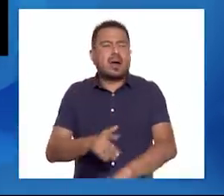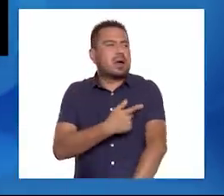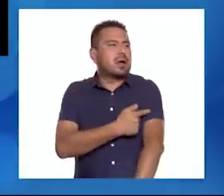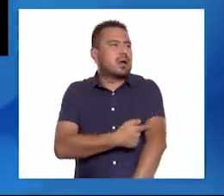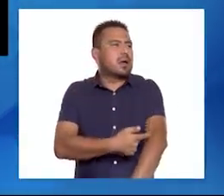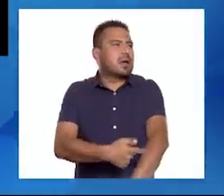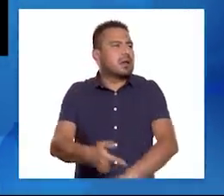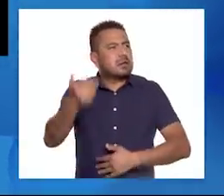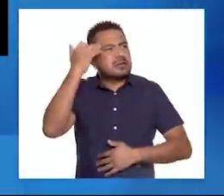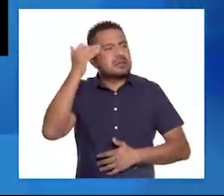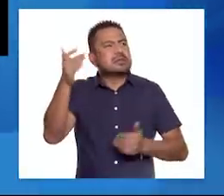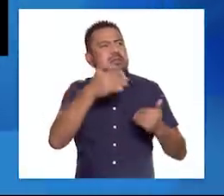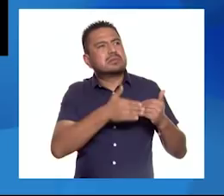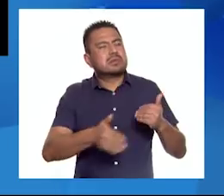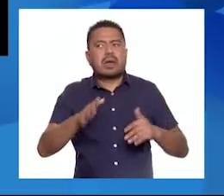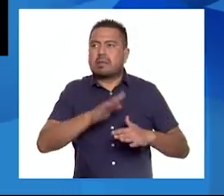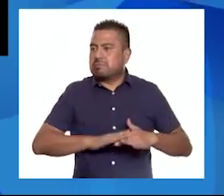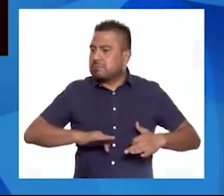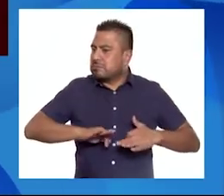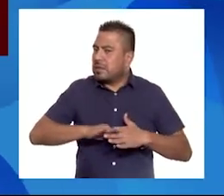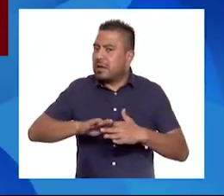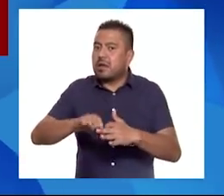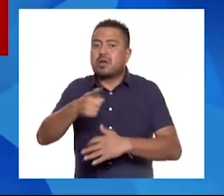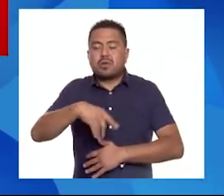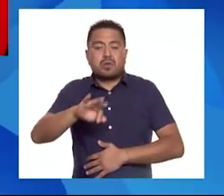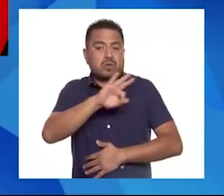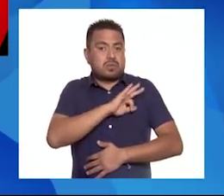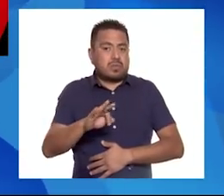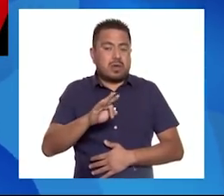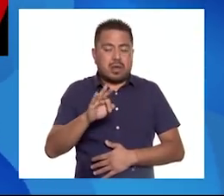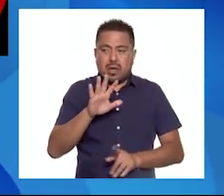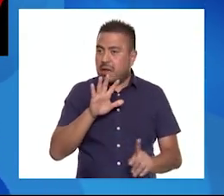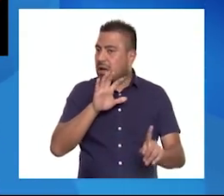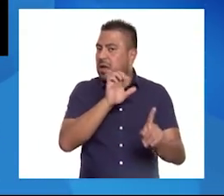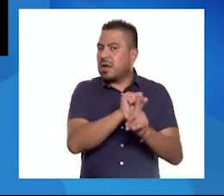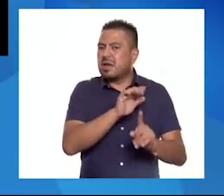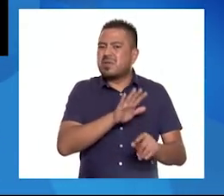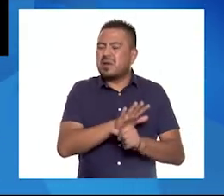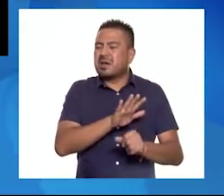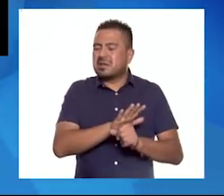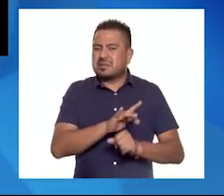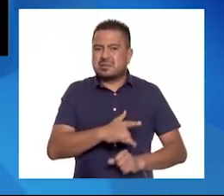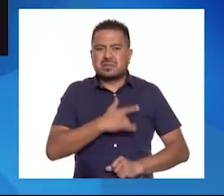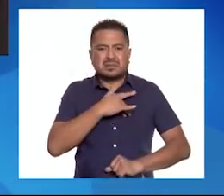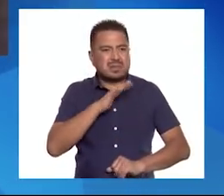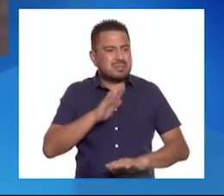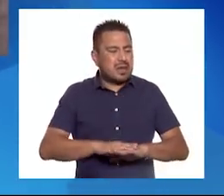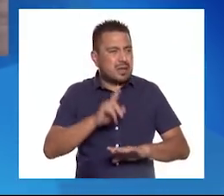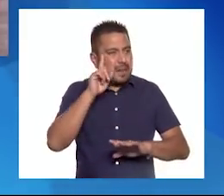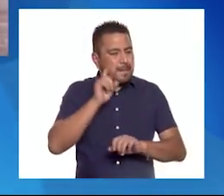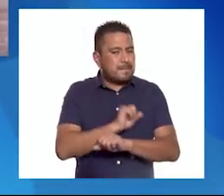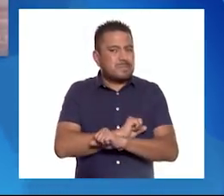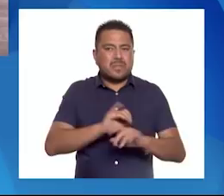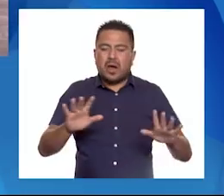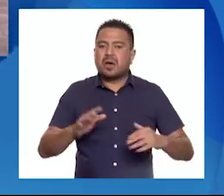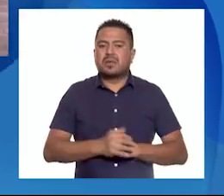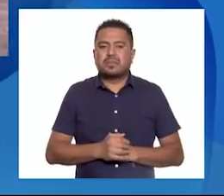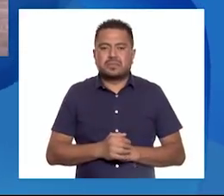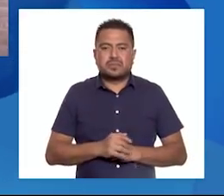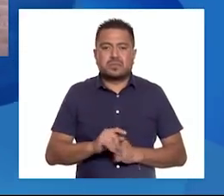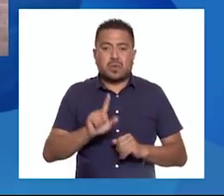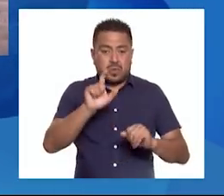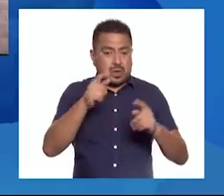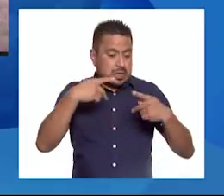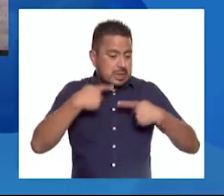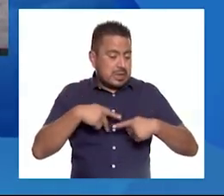tiempo o es muy frecuente, puede llevar a un estado de irritabilidad. Cuando una